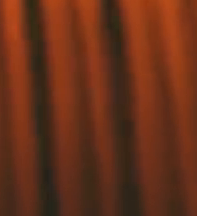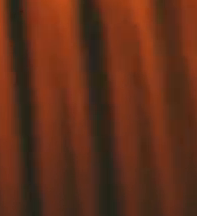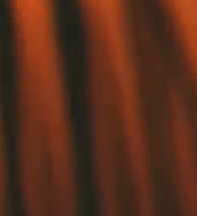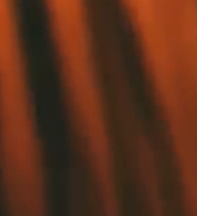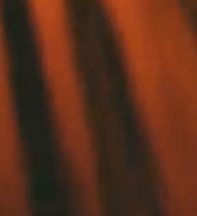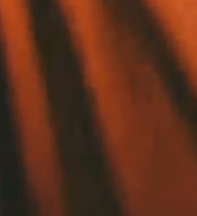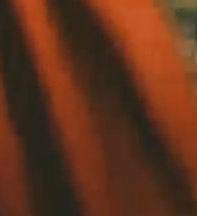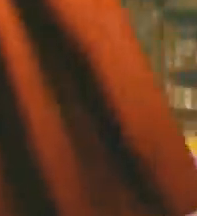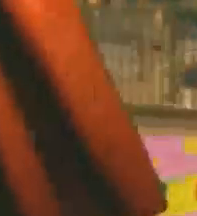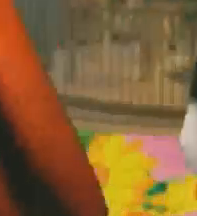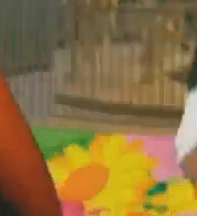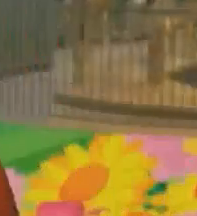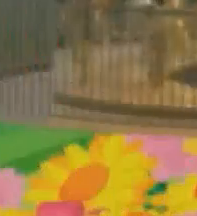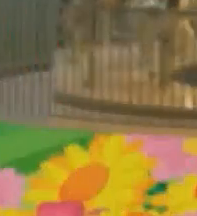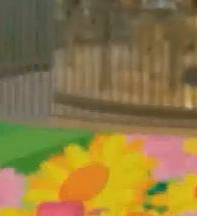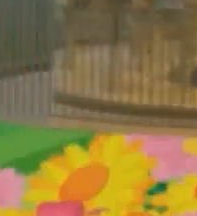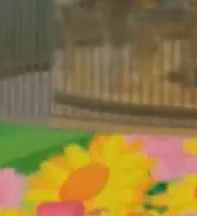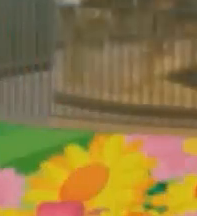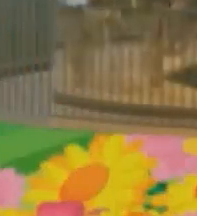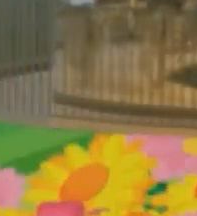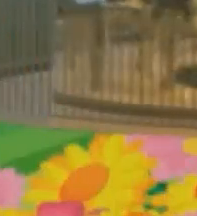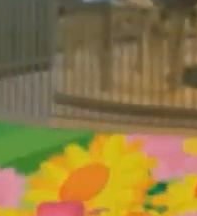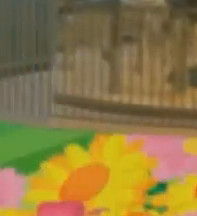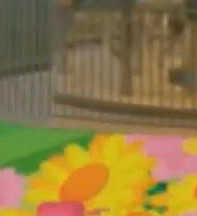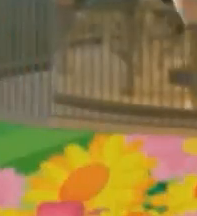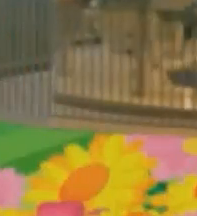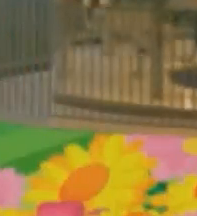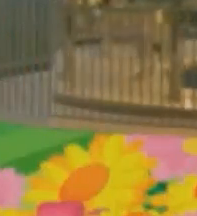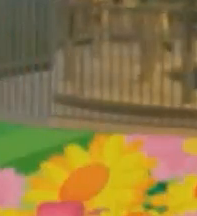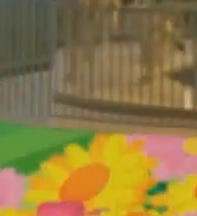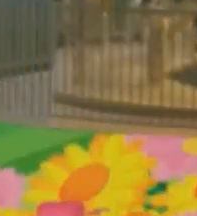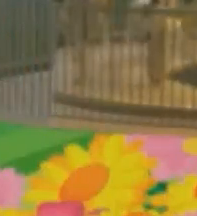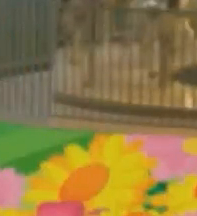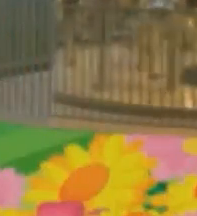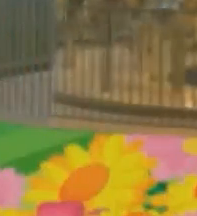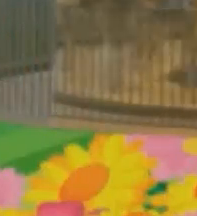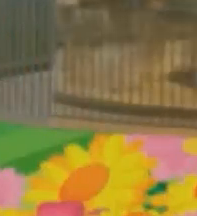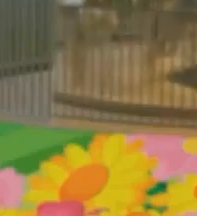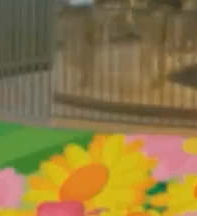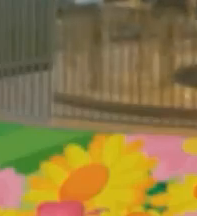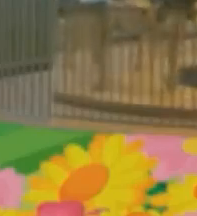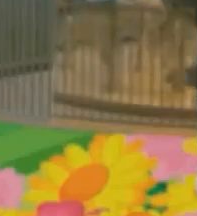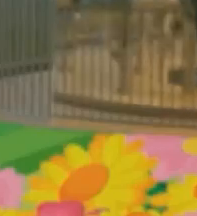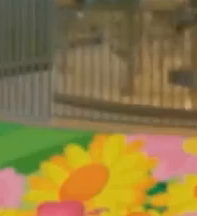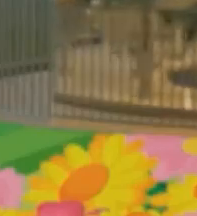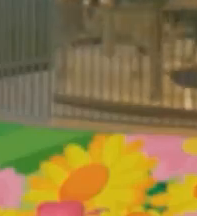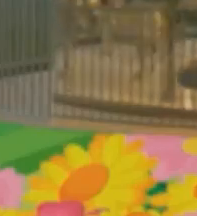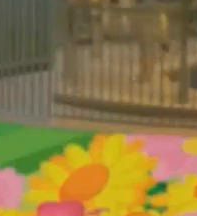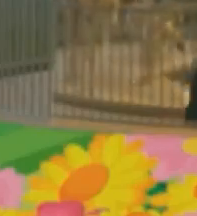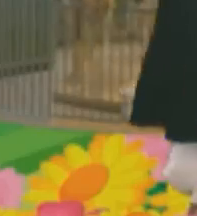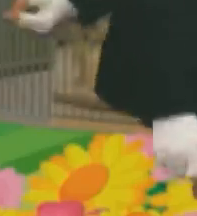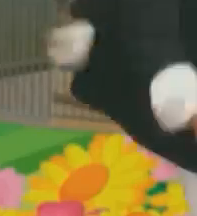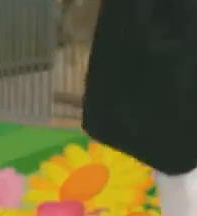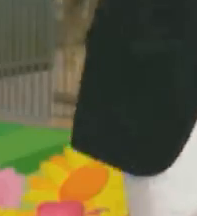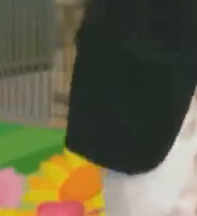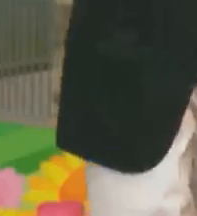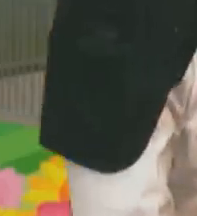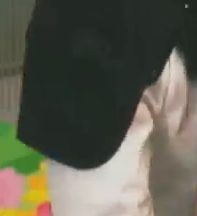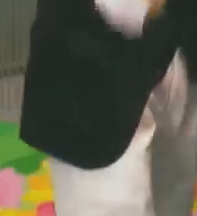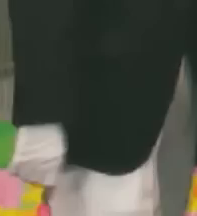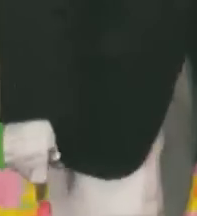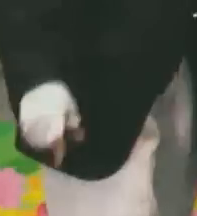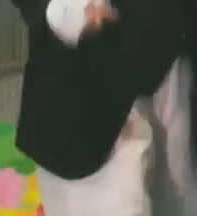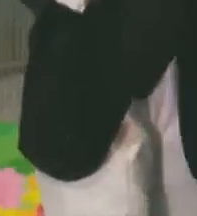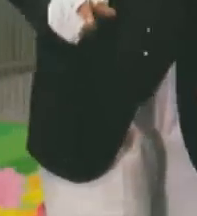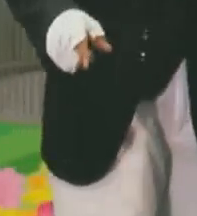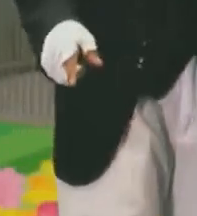¡Atención, amiguitos! Ustedes que son parte fundamental de nuestro programa, queremos invitarte a participar con nosotros. ¡Los esperamos!